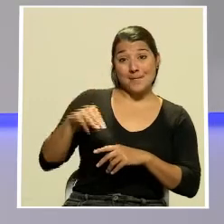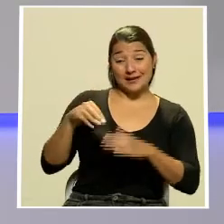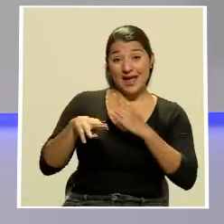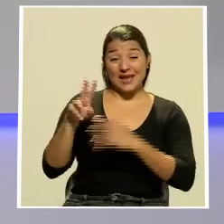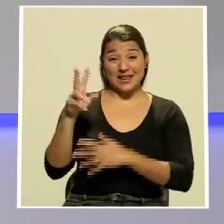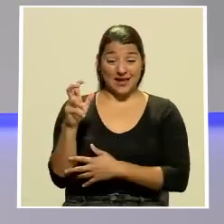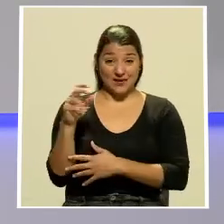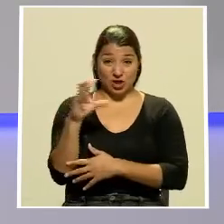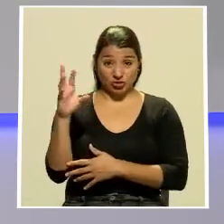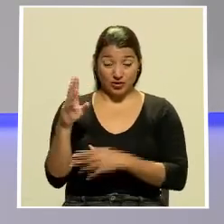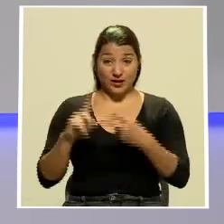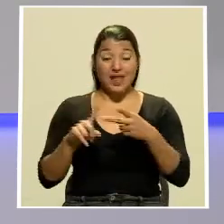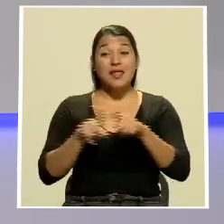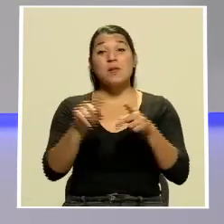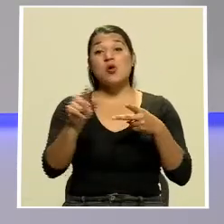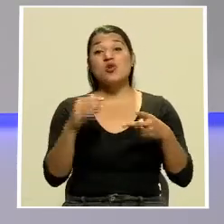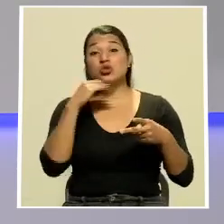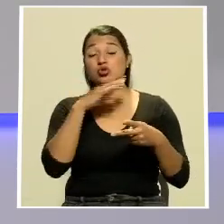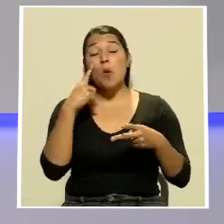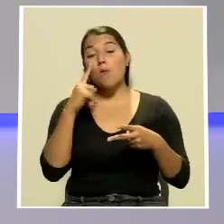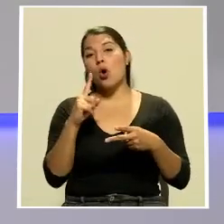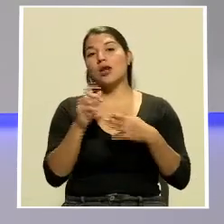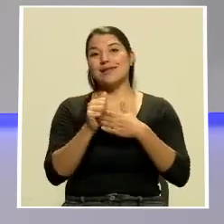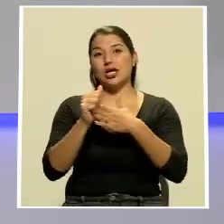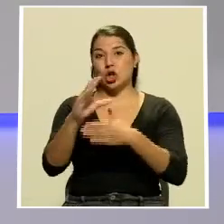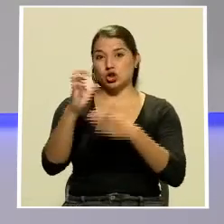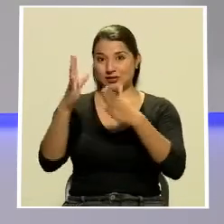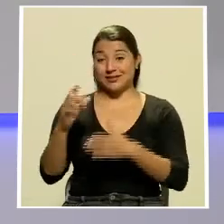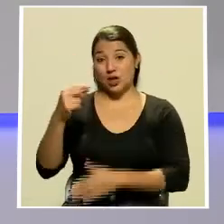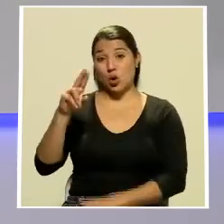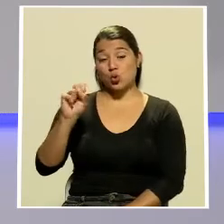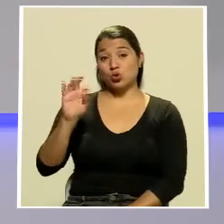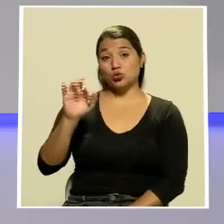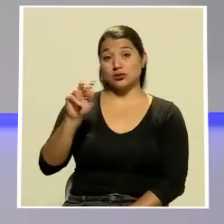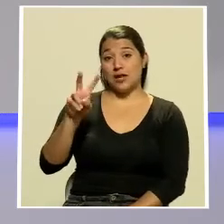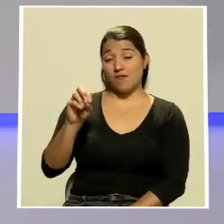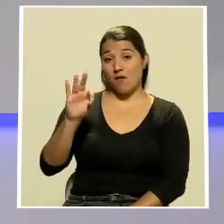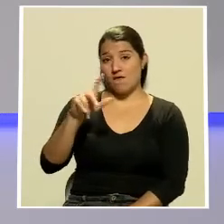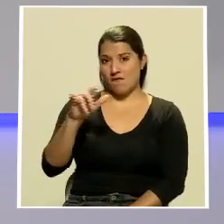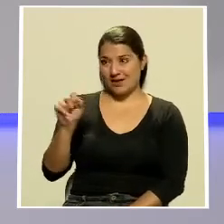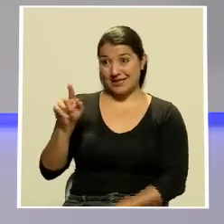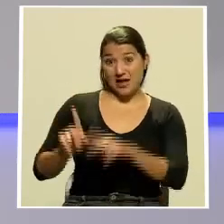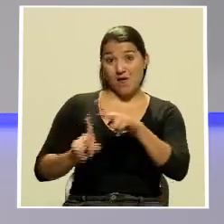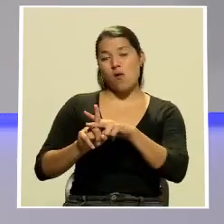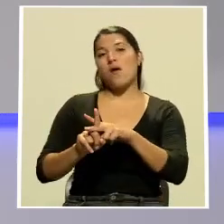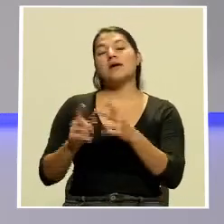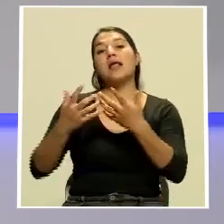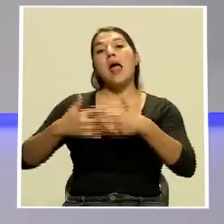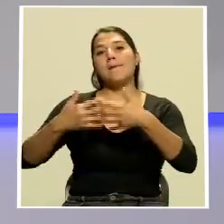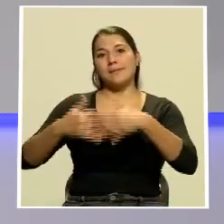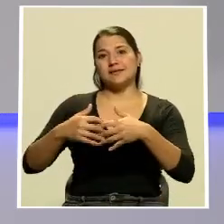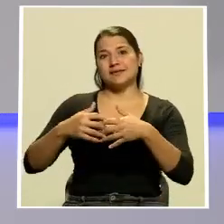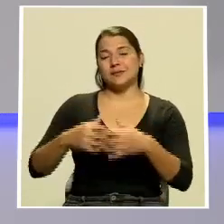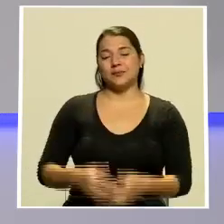Brío Sucio del director costavicense Gustavo Fallas esta debutó en la plataforma de la compañía costavicense